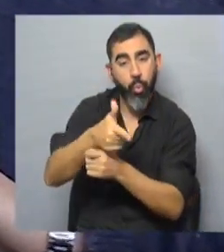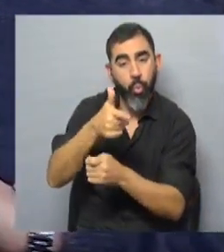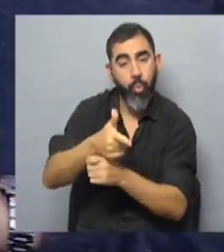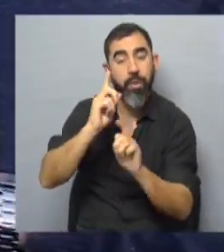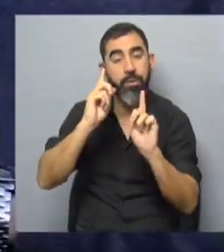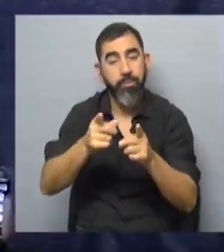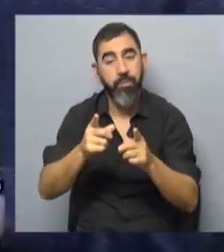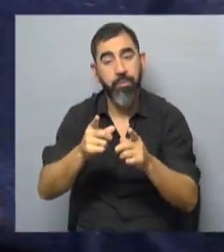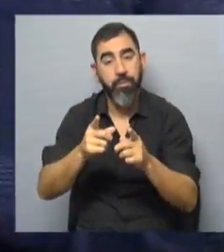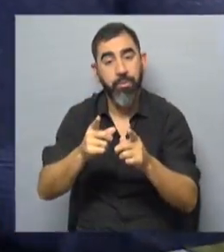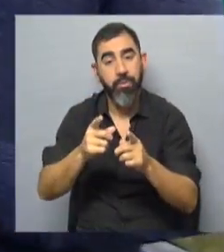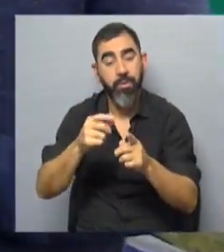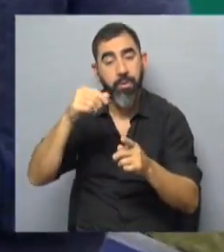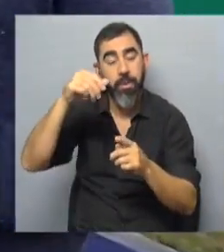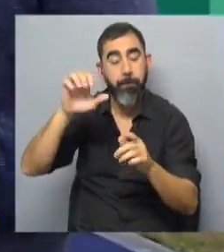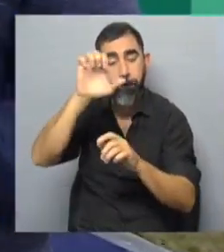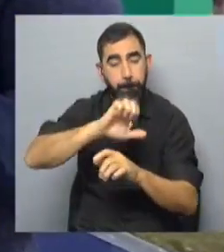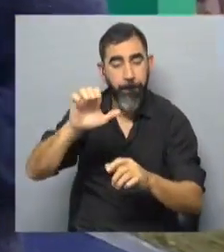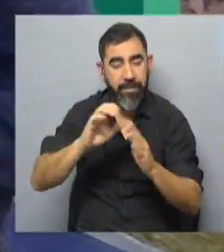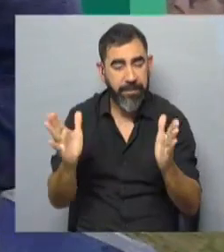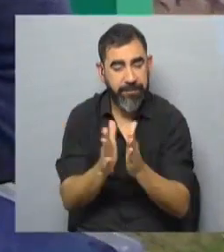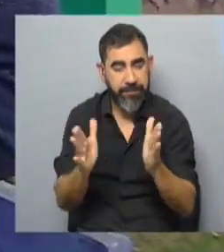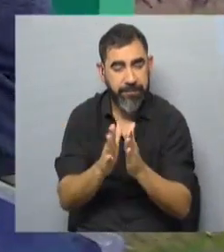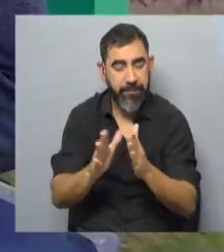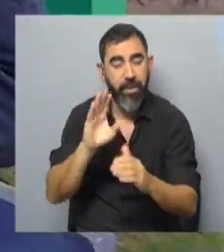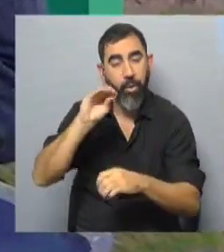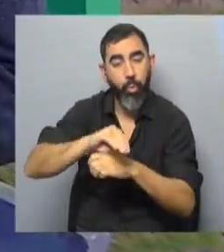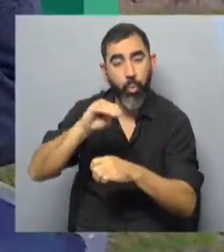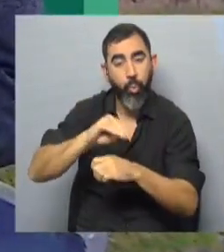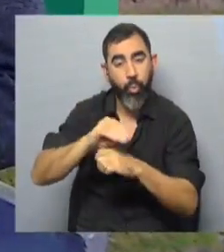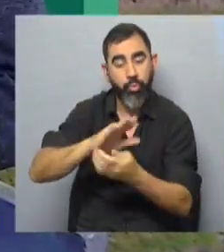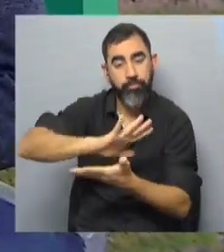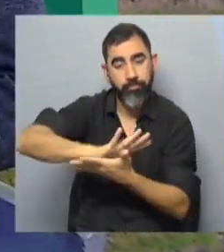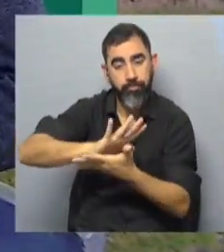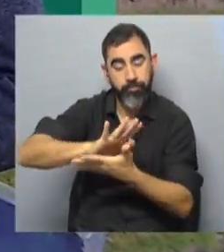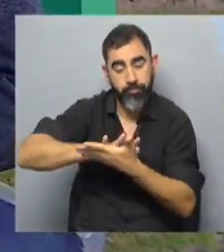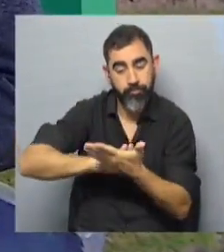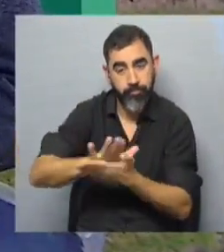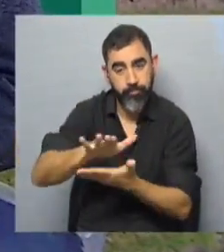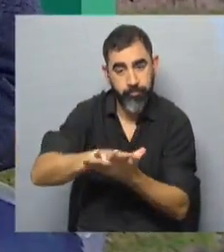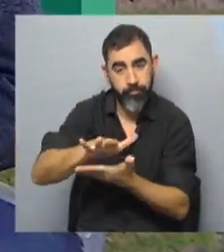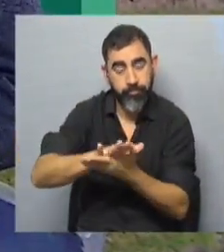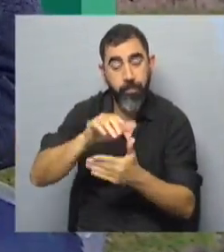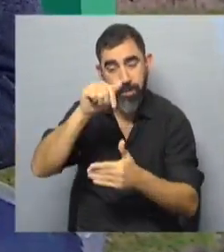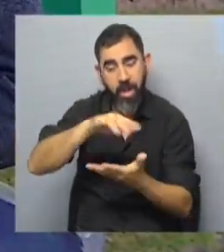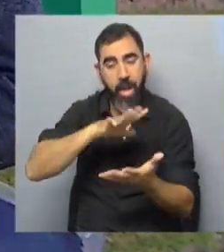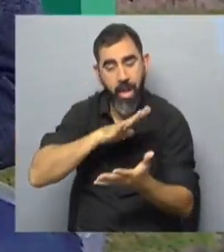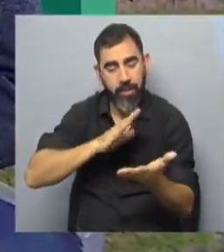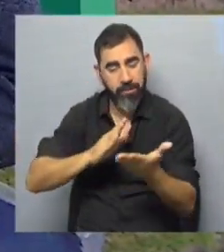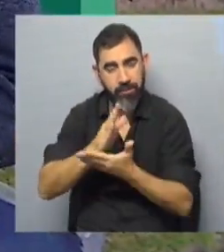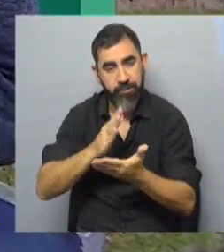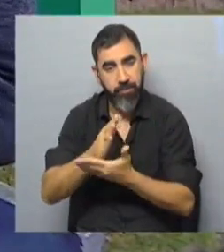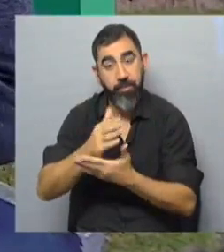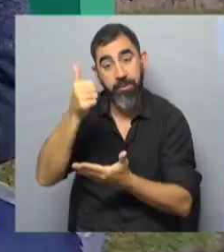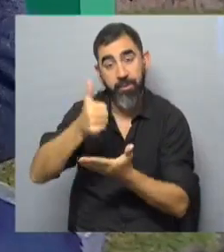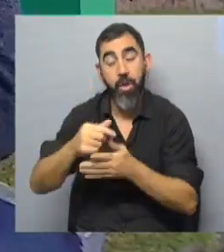de MIPES, emprendedurismo, cursos de serigrafía que hay habitualmente en el CEDEL de Casavalle. Estamos